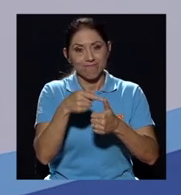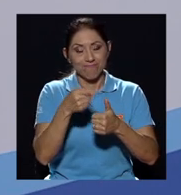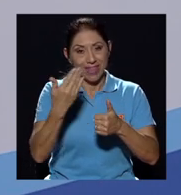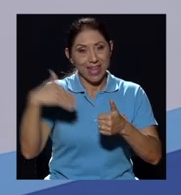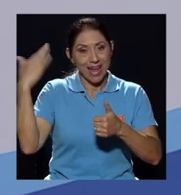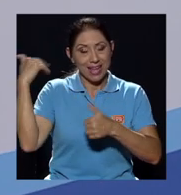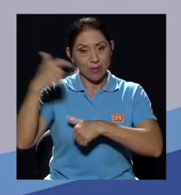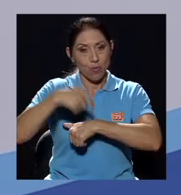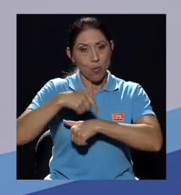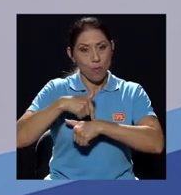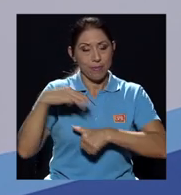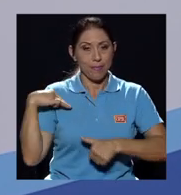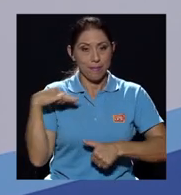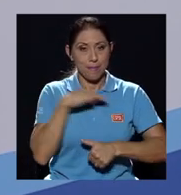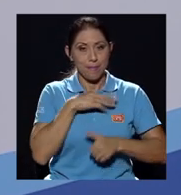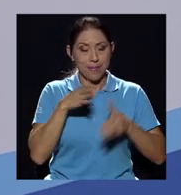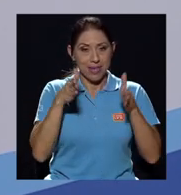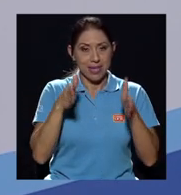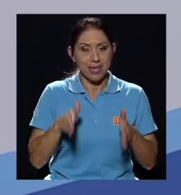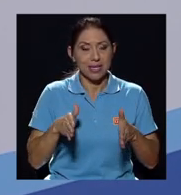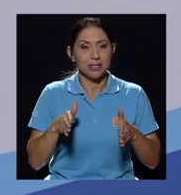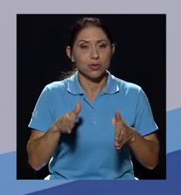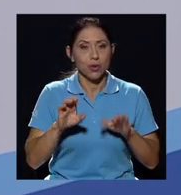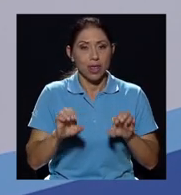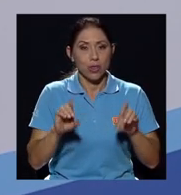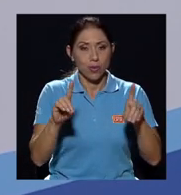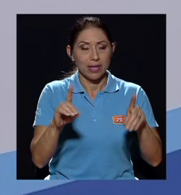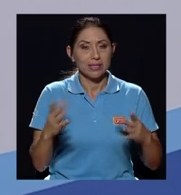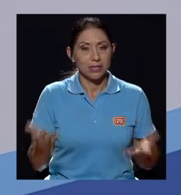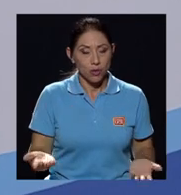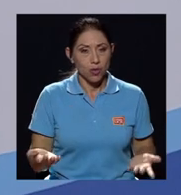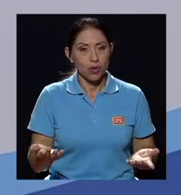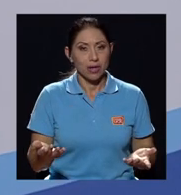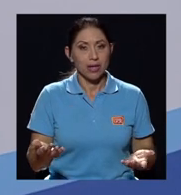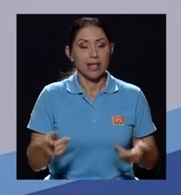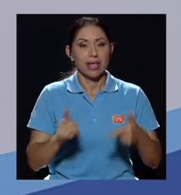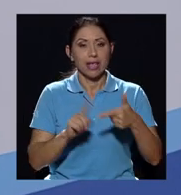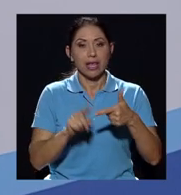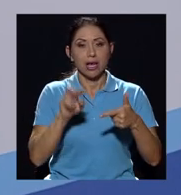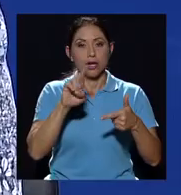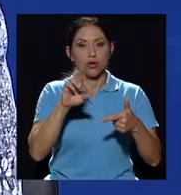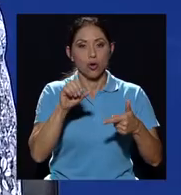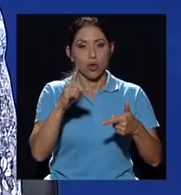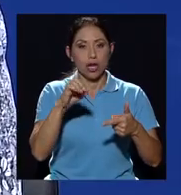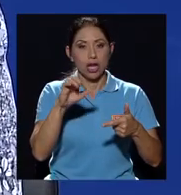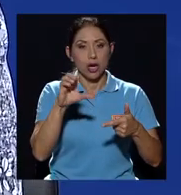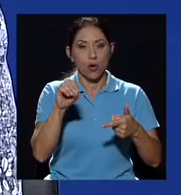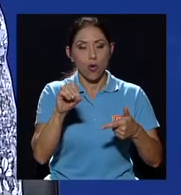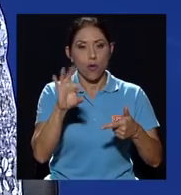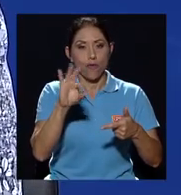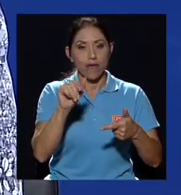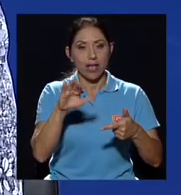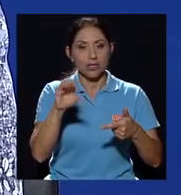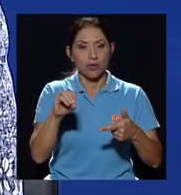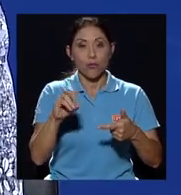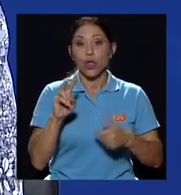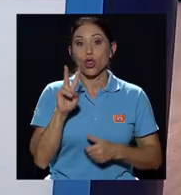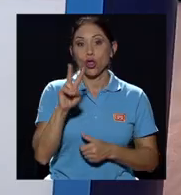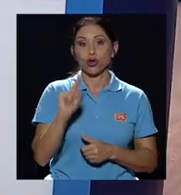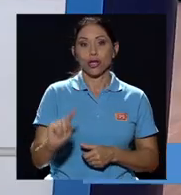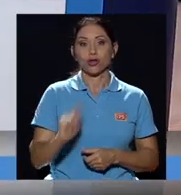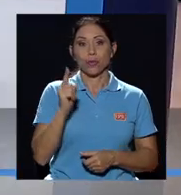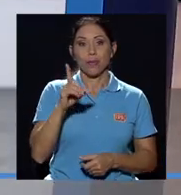ese entonces ministro de Educación, y Rodrigo Facio también. Dos de los primeros decanos nuestros